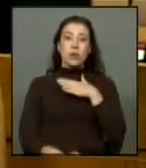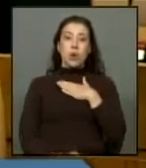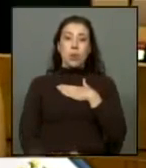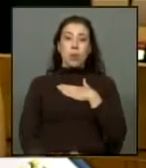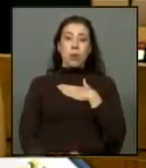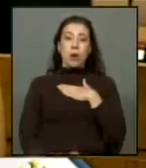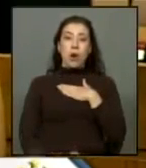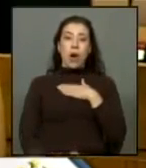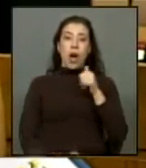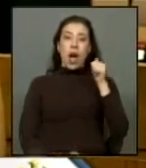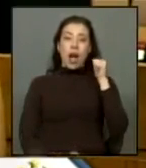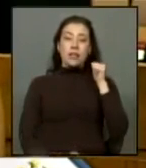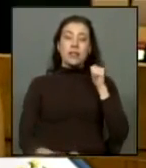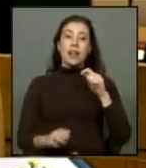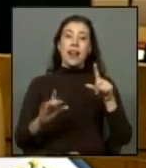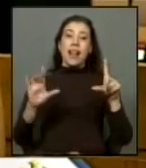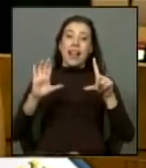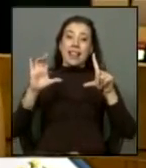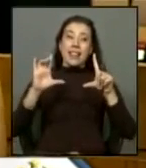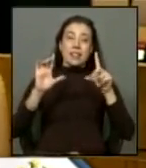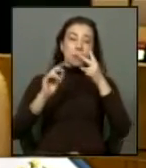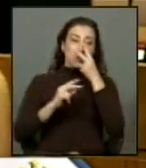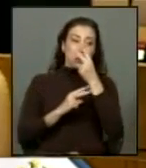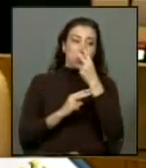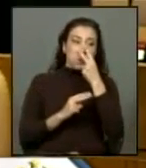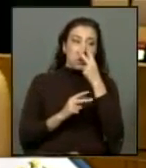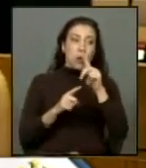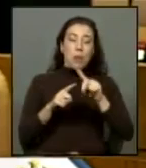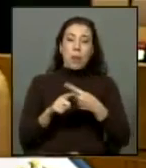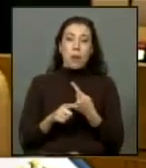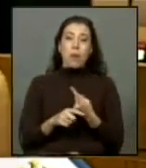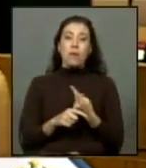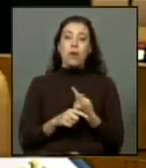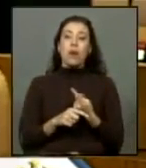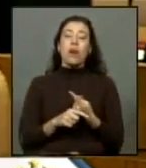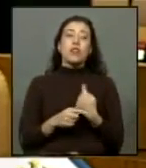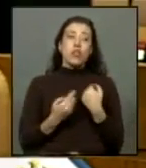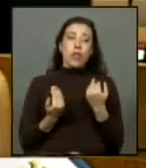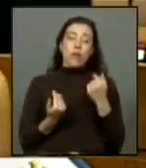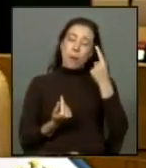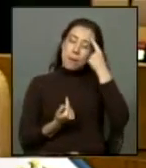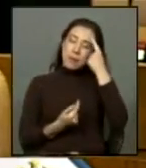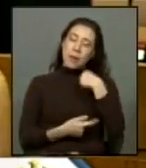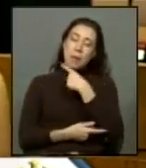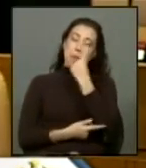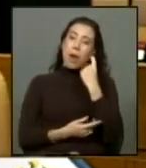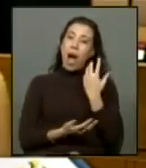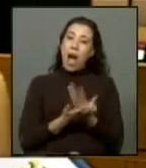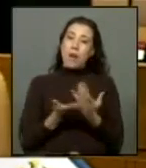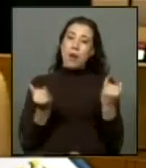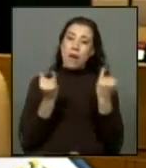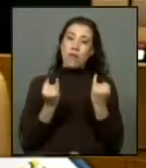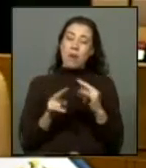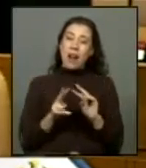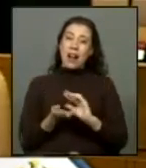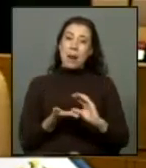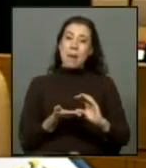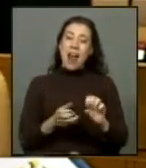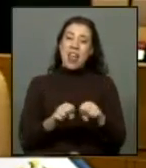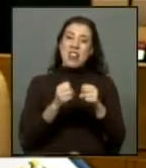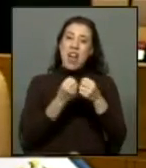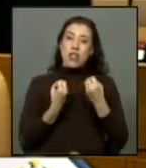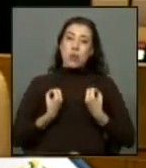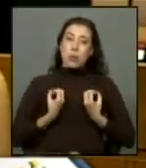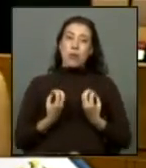ayer en los reportajes de prensa también volvíamos a conocer es pertinente preguntarse ¿hay una forma de reparar el daño causado?